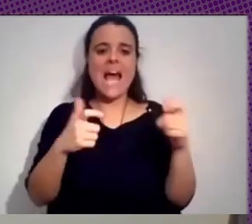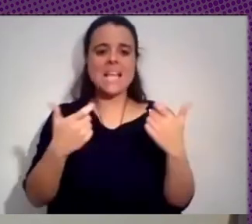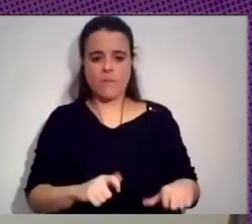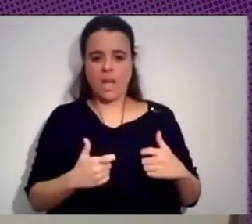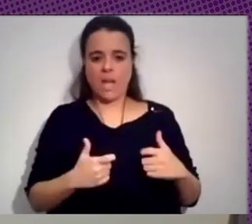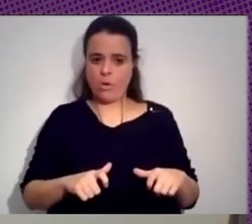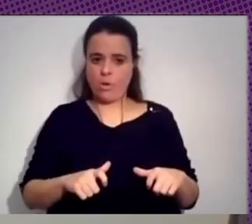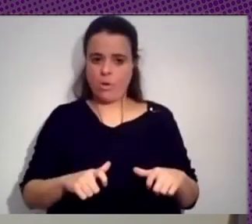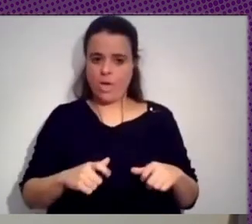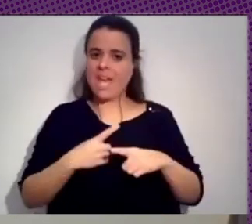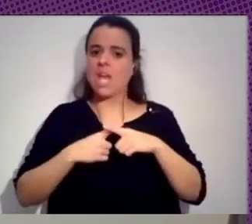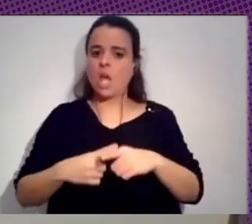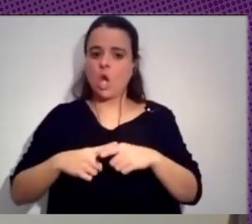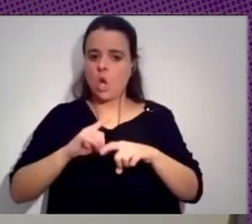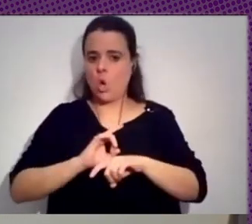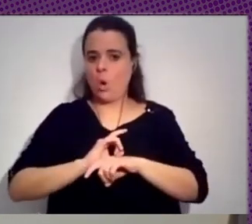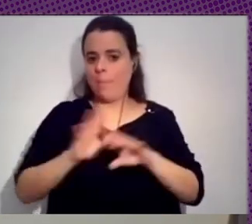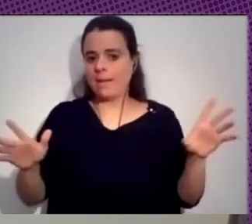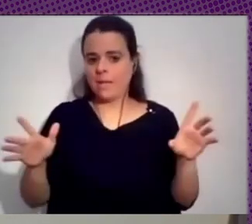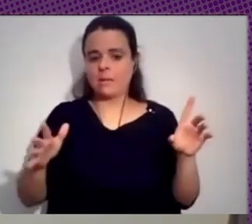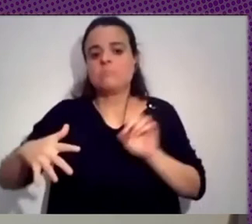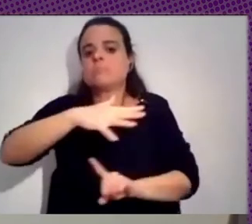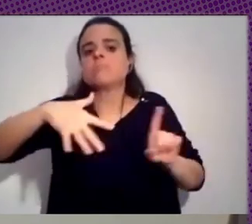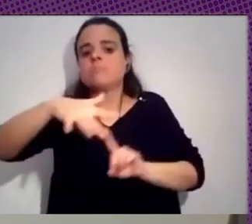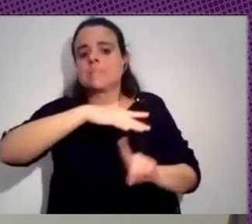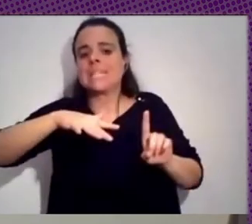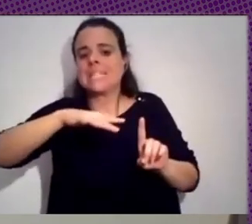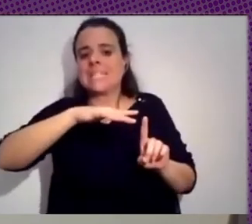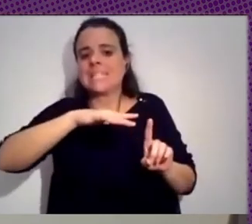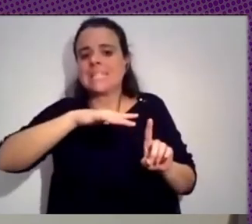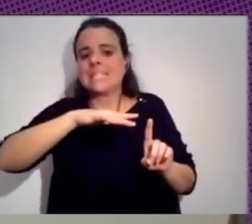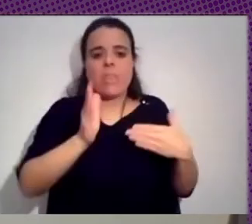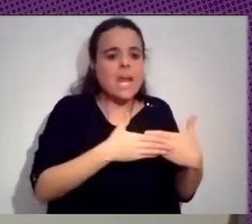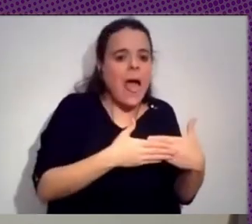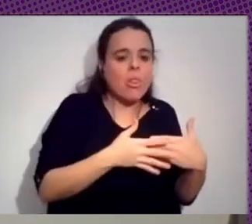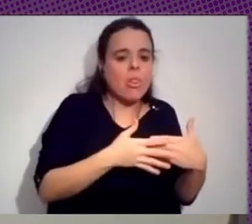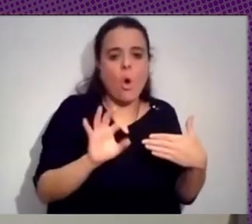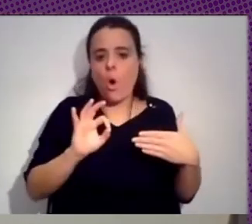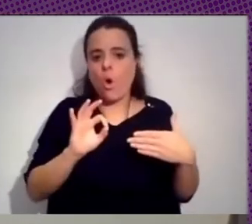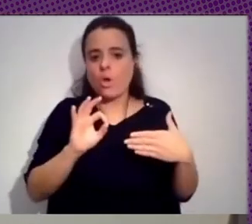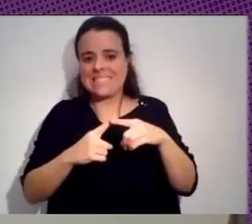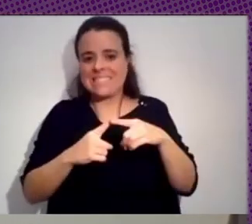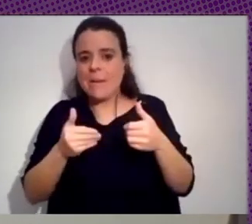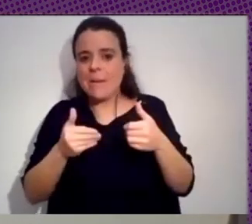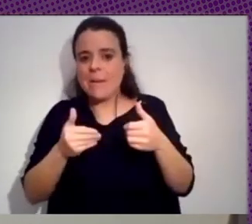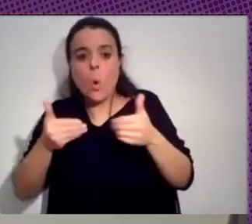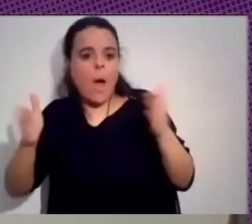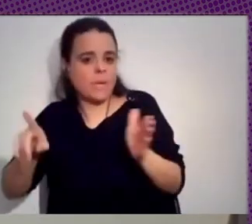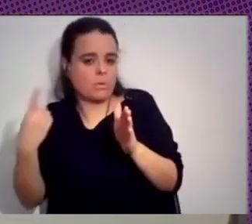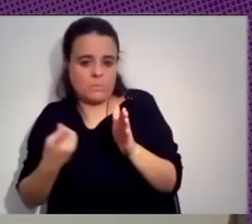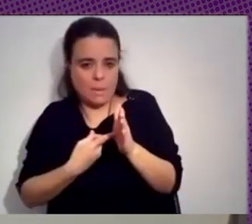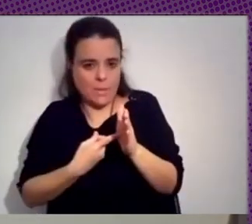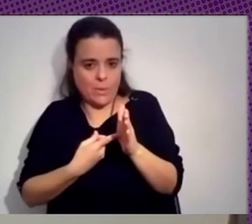ya sea en un ecosistema cerrado, en un ecosistema semiabierto o un ecosistema abierto para que otras personas puedan enriquecer sus